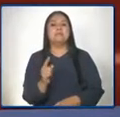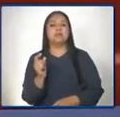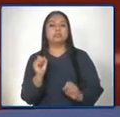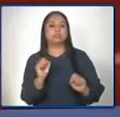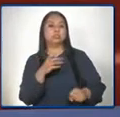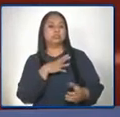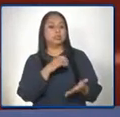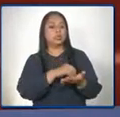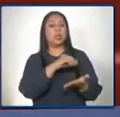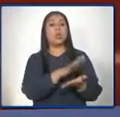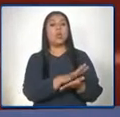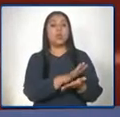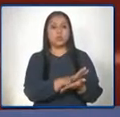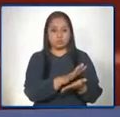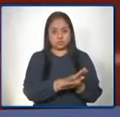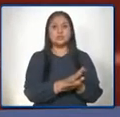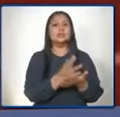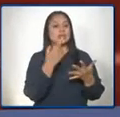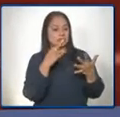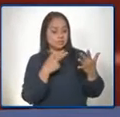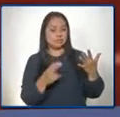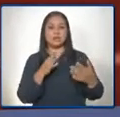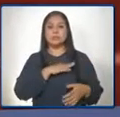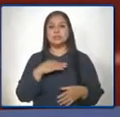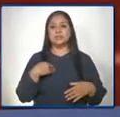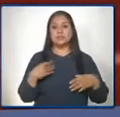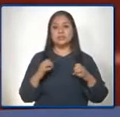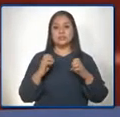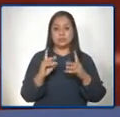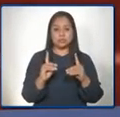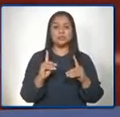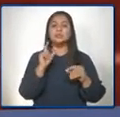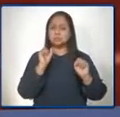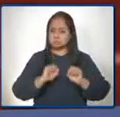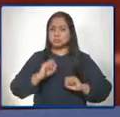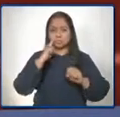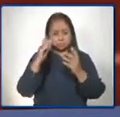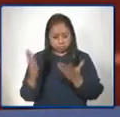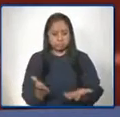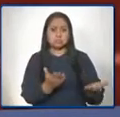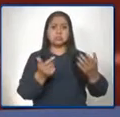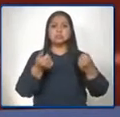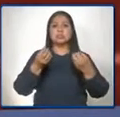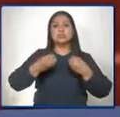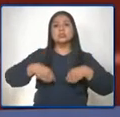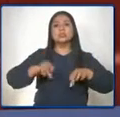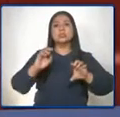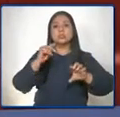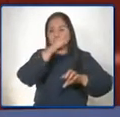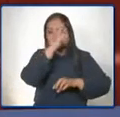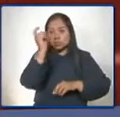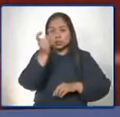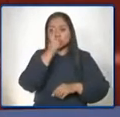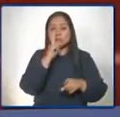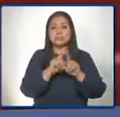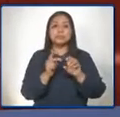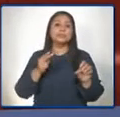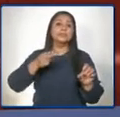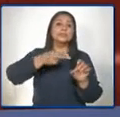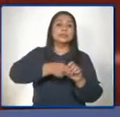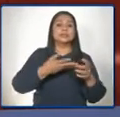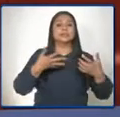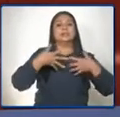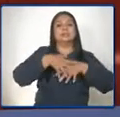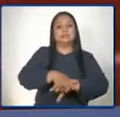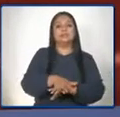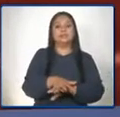constancia registrada por el Ministerio de Educación y que pueda abrirles oportunidades para insertarse en